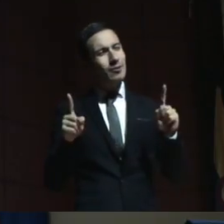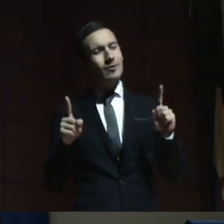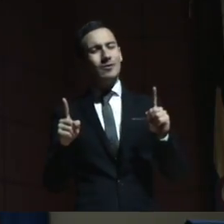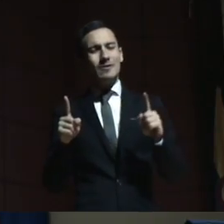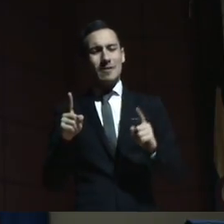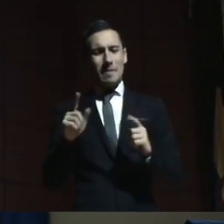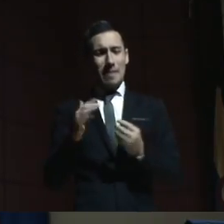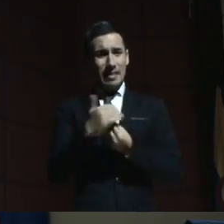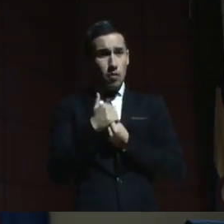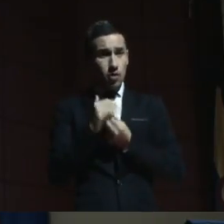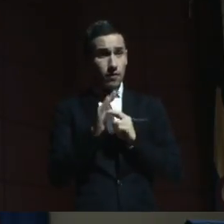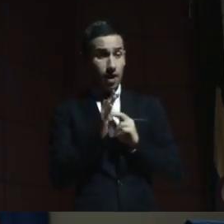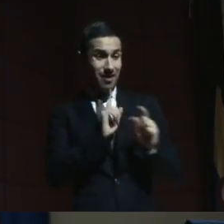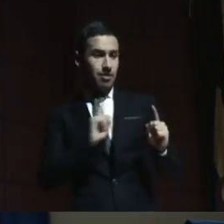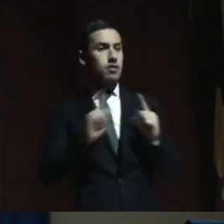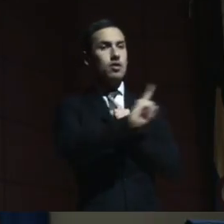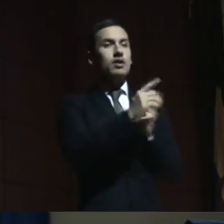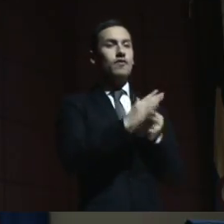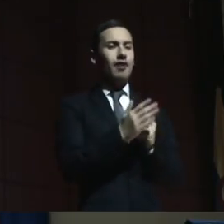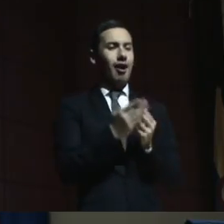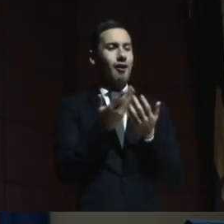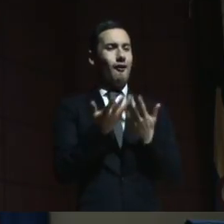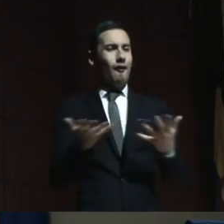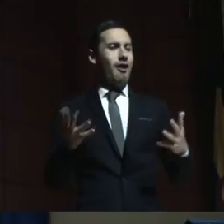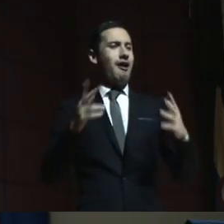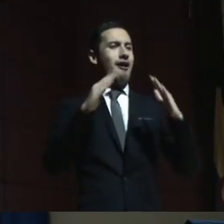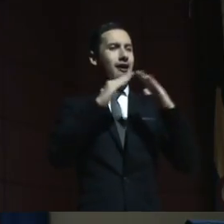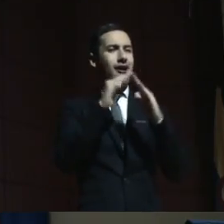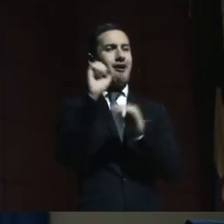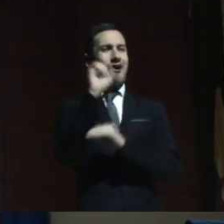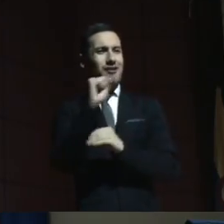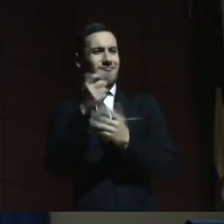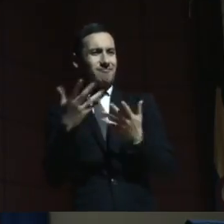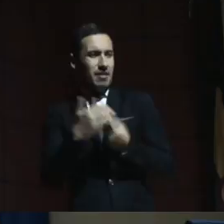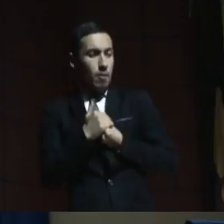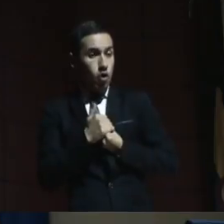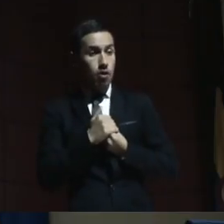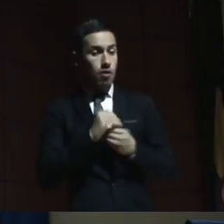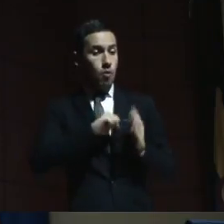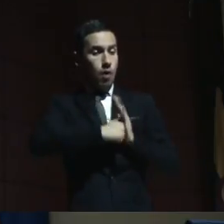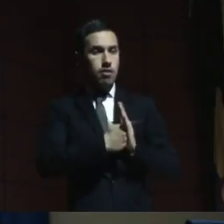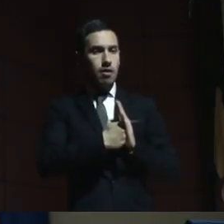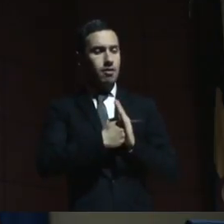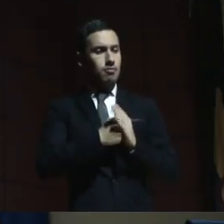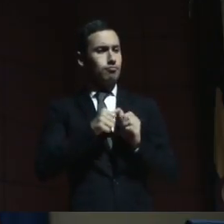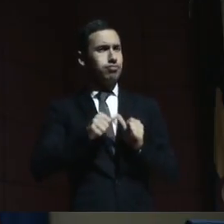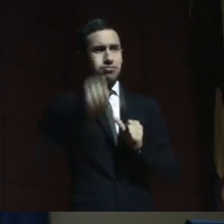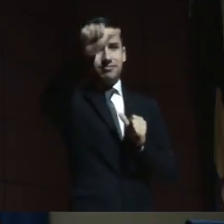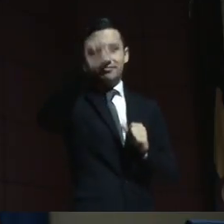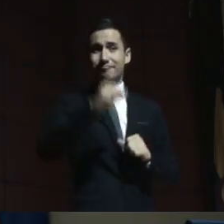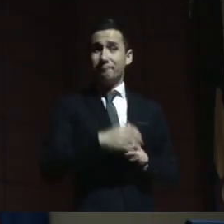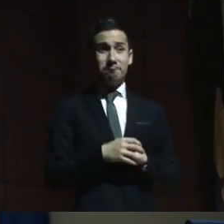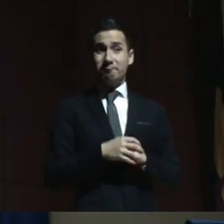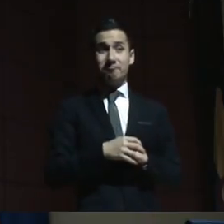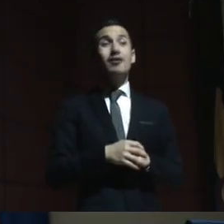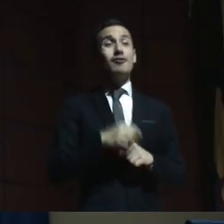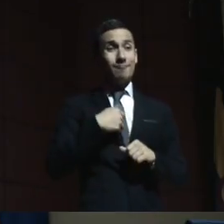interdicción proteja el patrimonio. Estamos llenos de casos donde los hermanos, cuando se han muerto los padres,